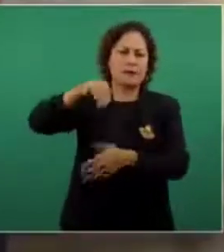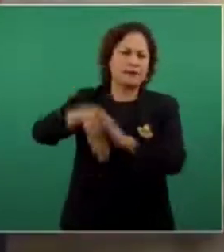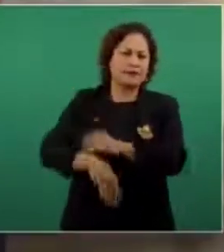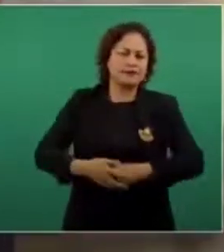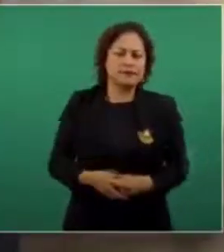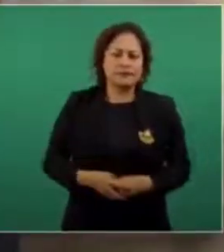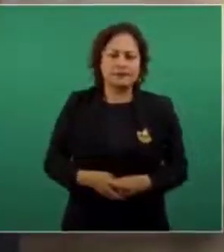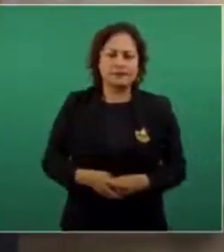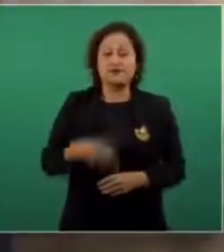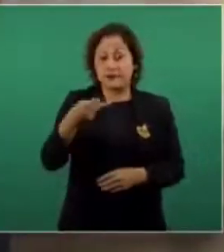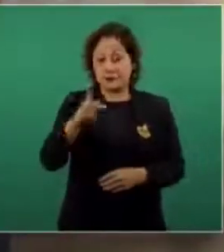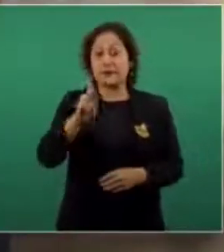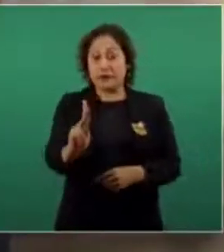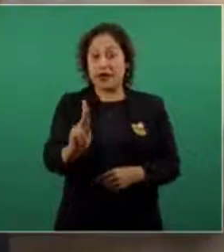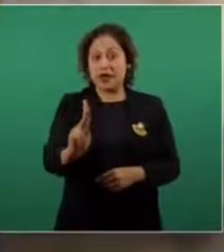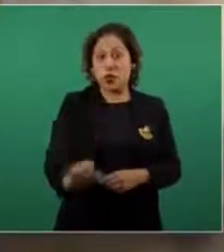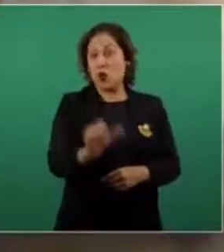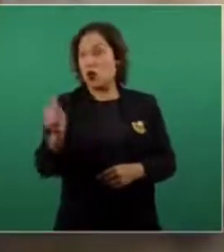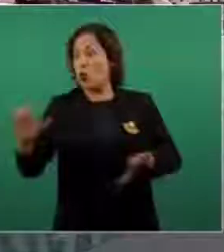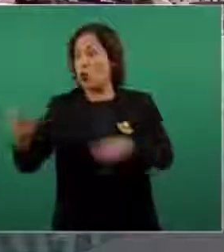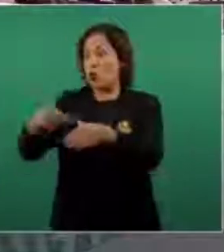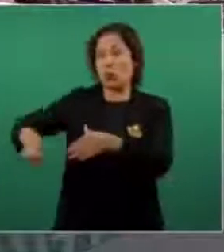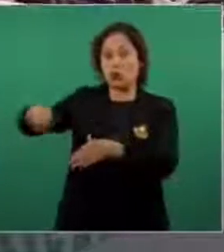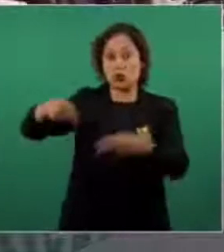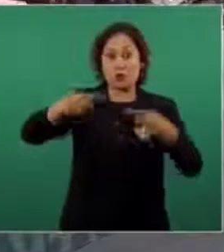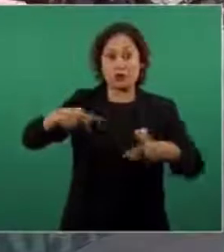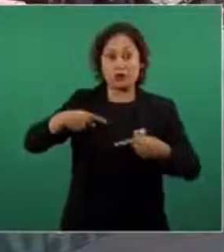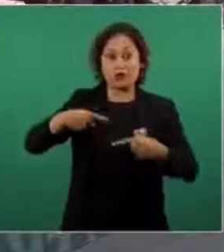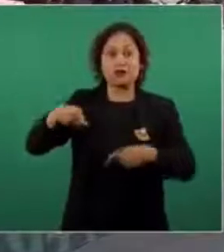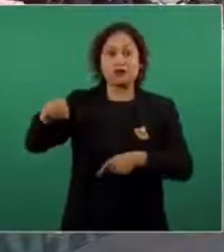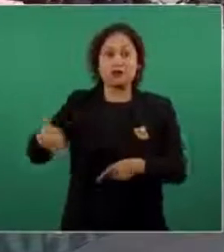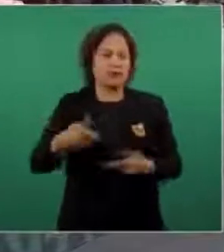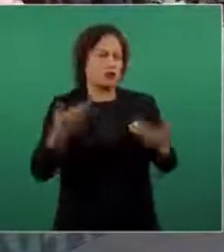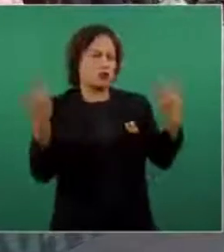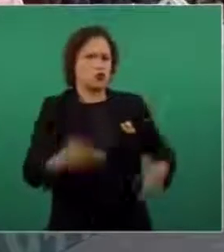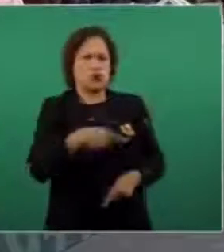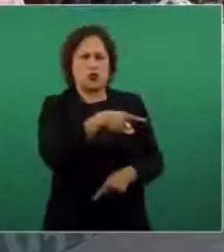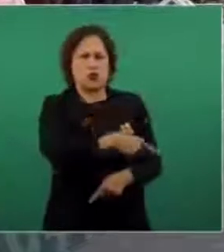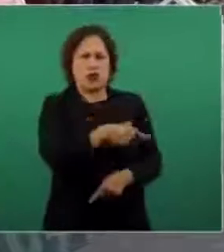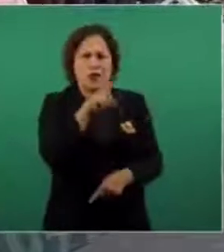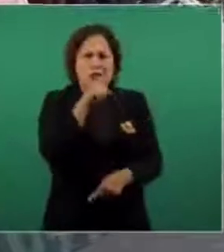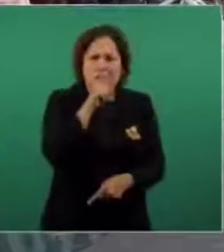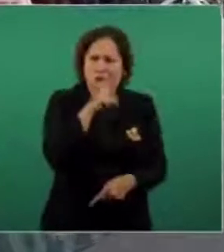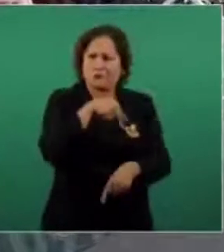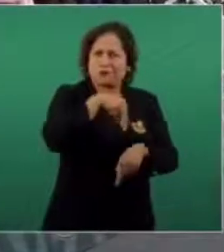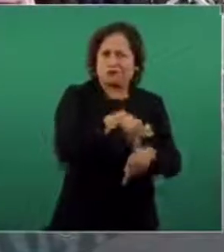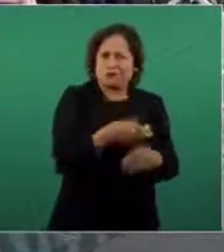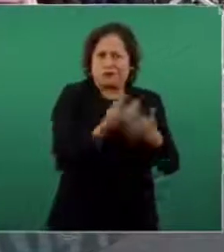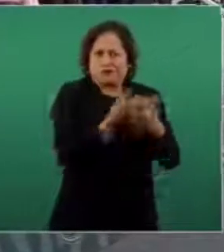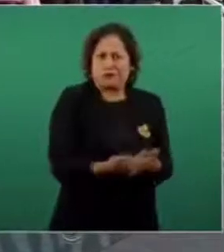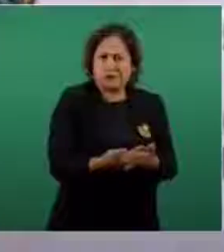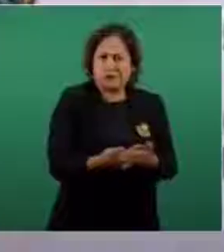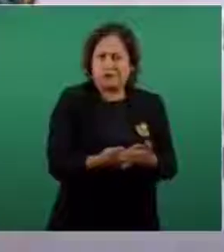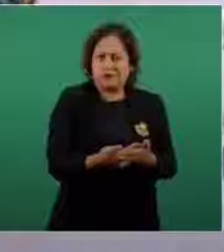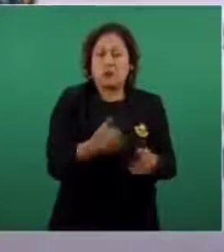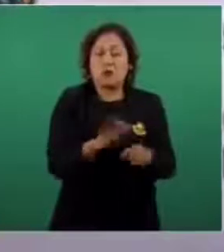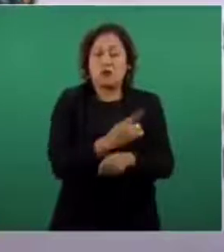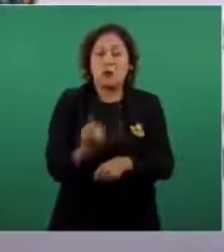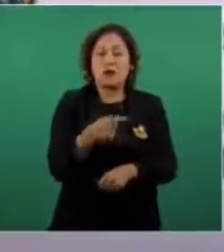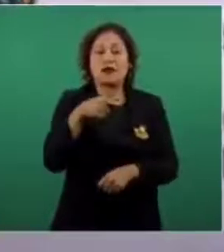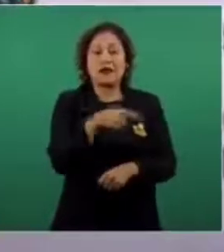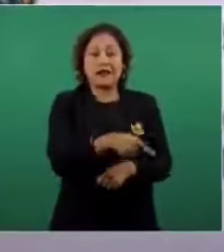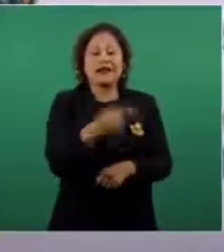sin embargo sus adversarios nunca le perdonaron la osadía de querer igualar a los pobres